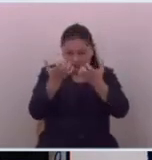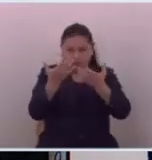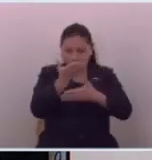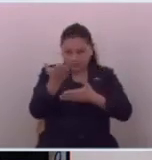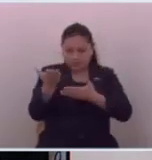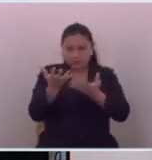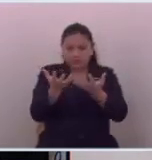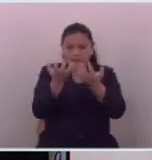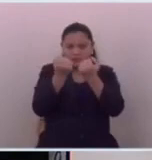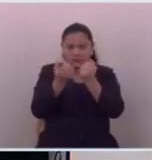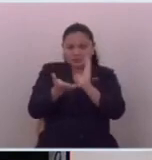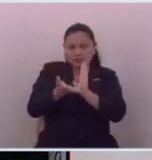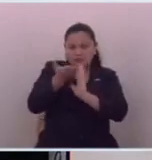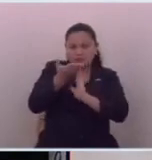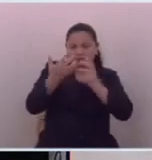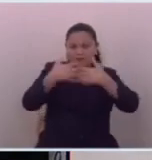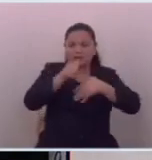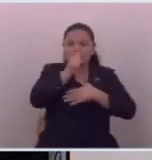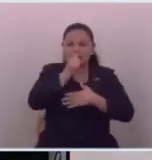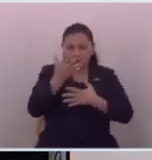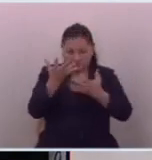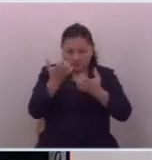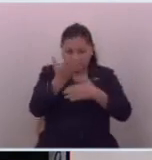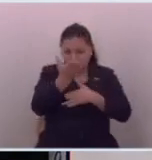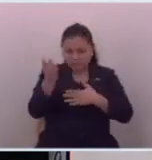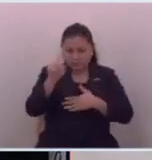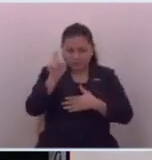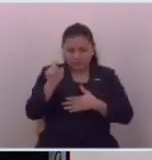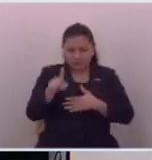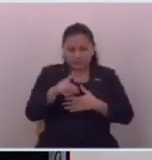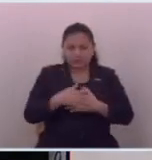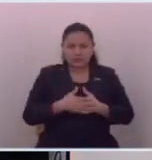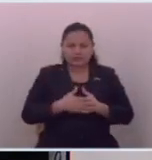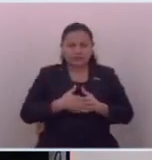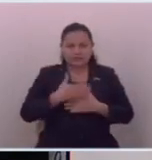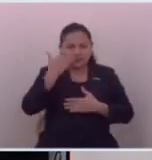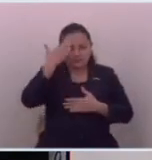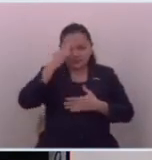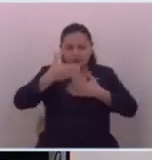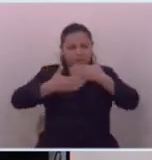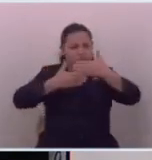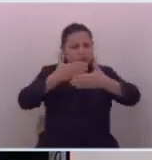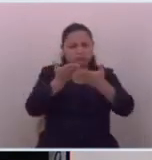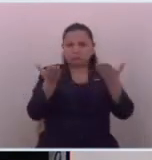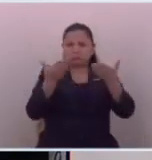hagamos que rescatemos empresas privadas que no saben gestionarse